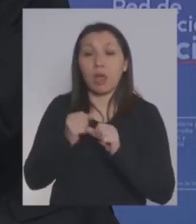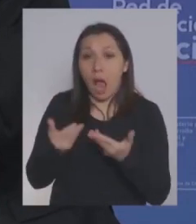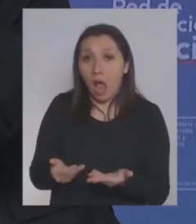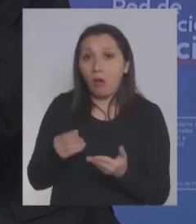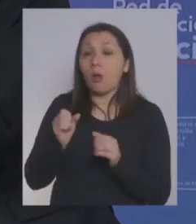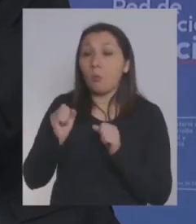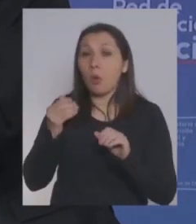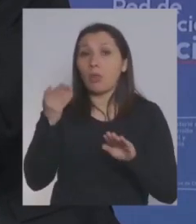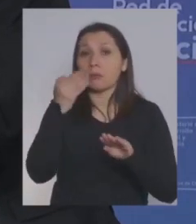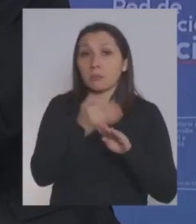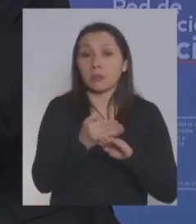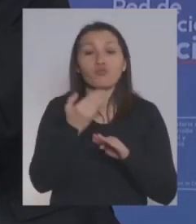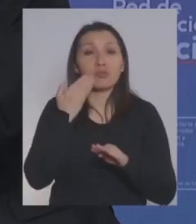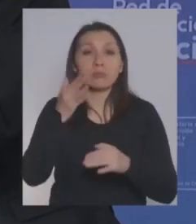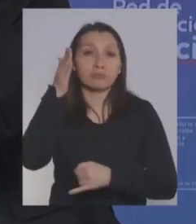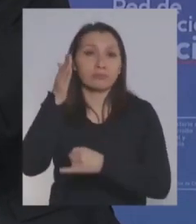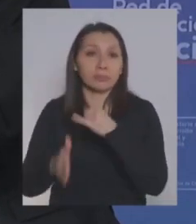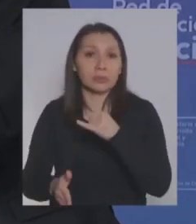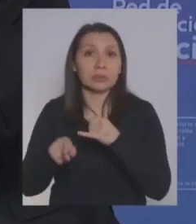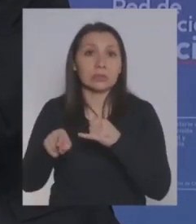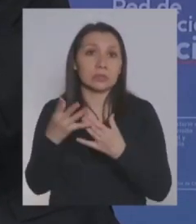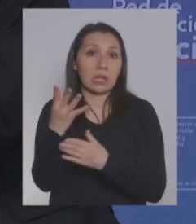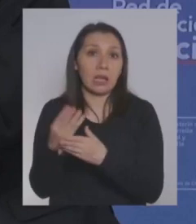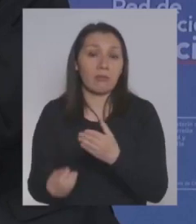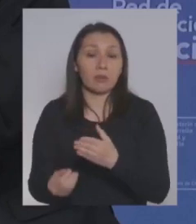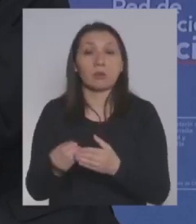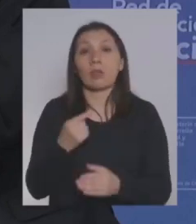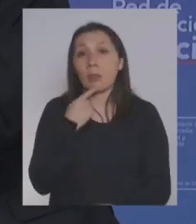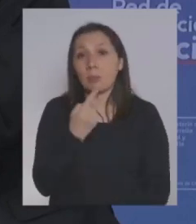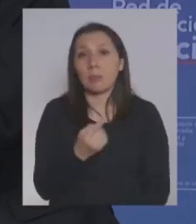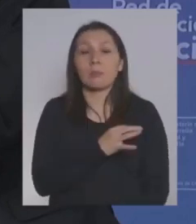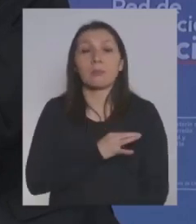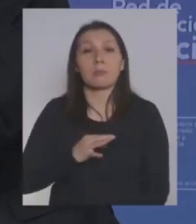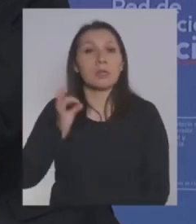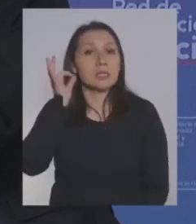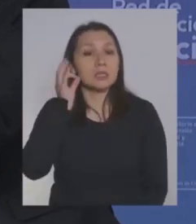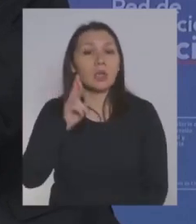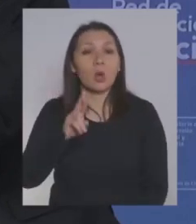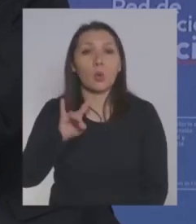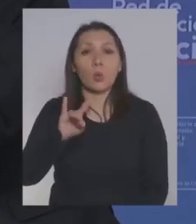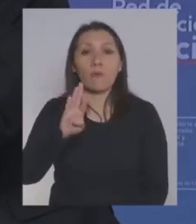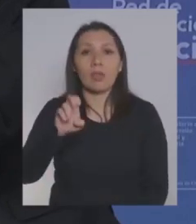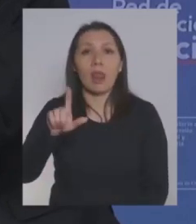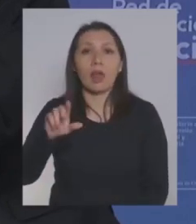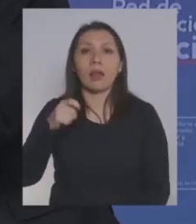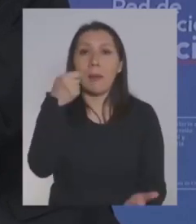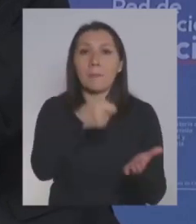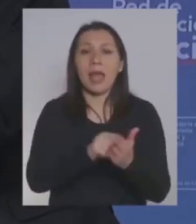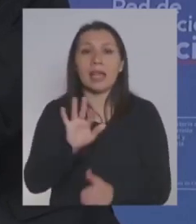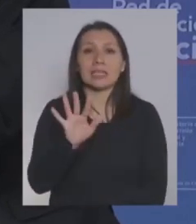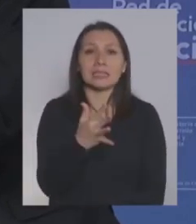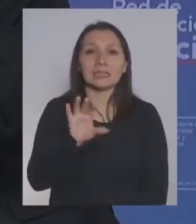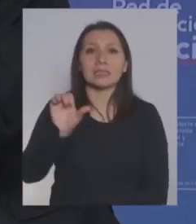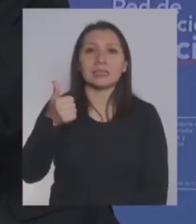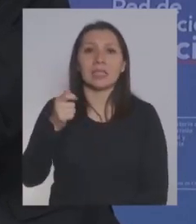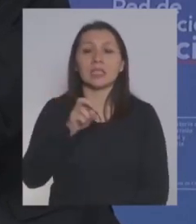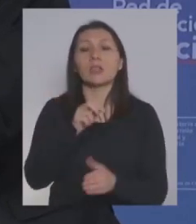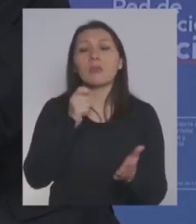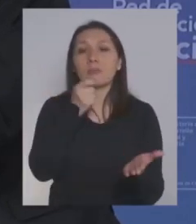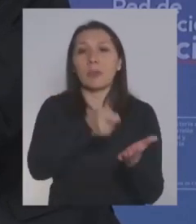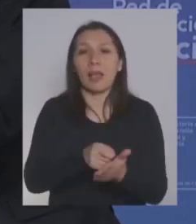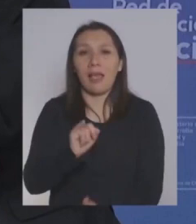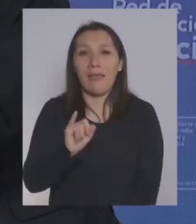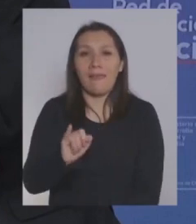beneficio ya que ya se acabó el plazo? Y para la ministra Rubilar, preguntarle por el pago de la quinta y sexta cuota del